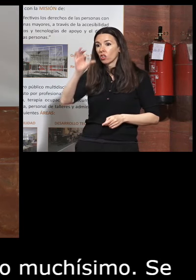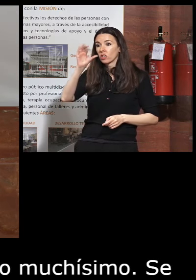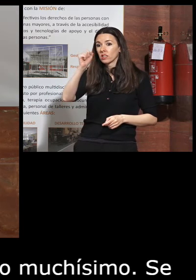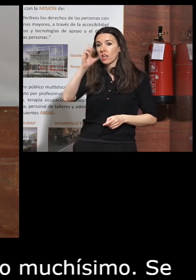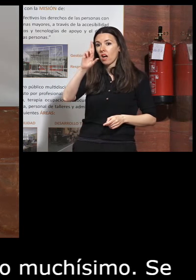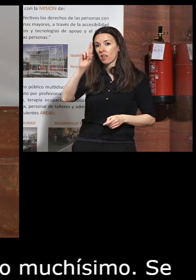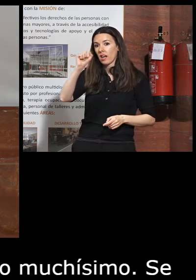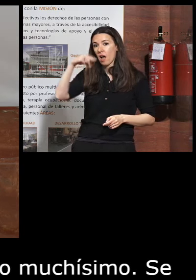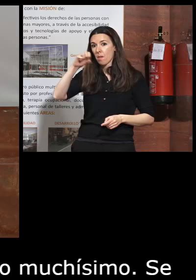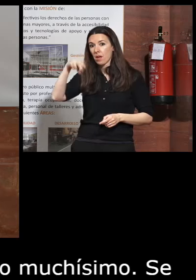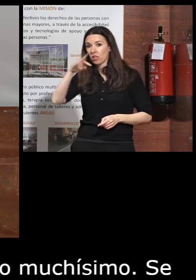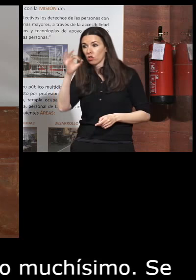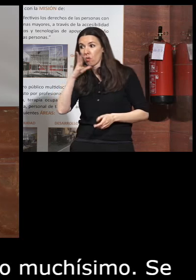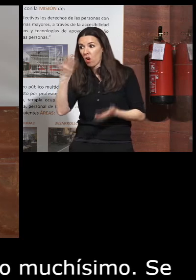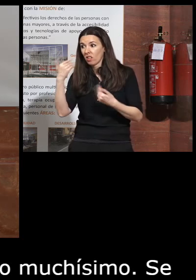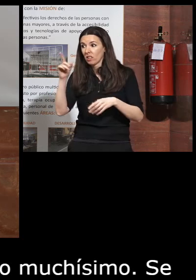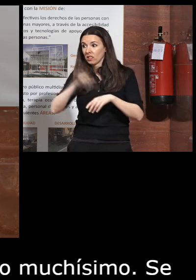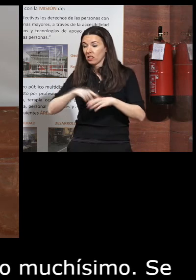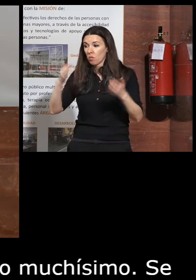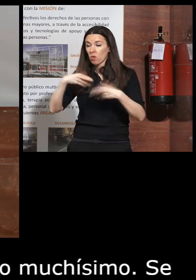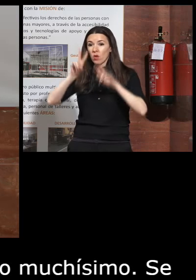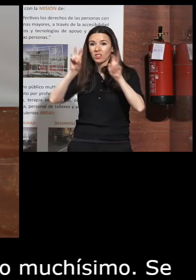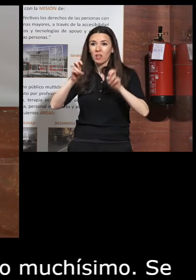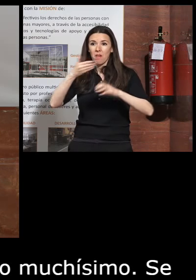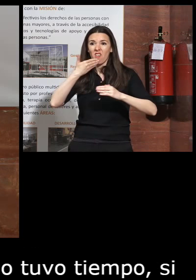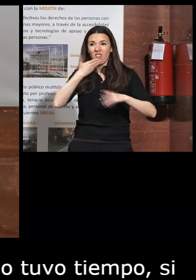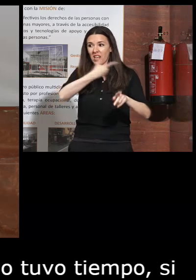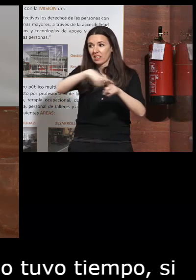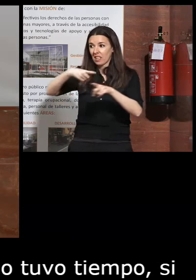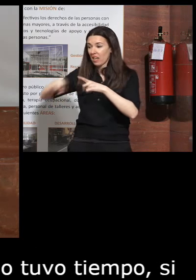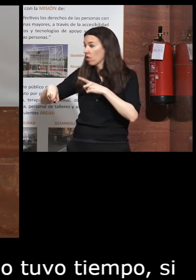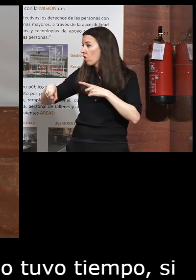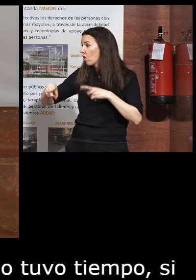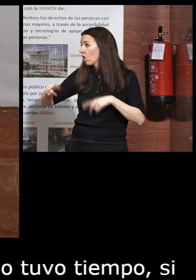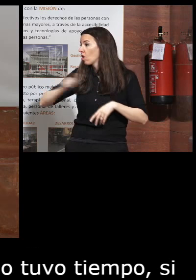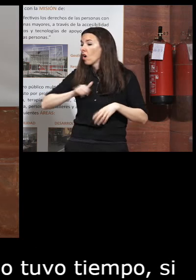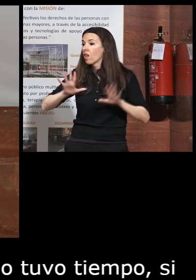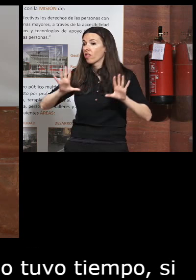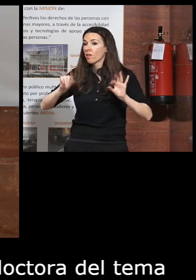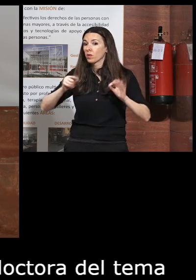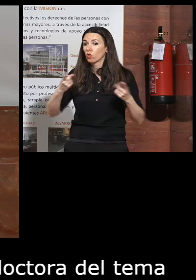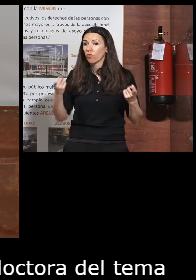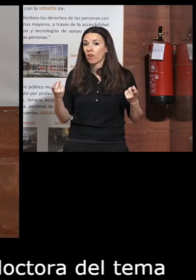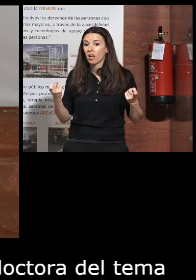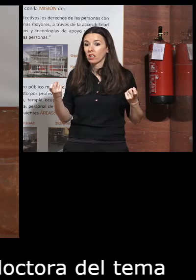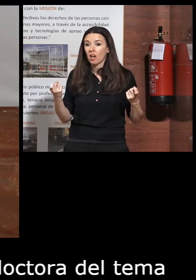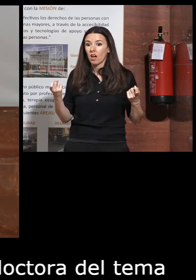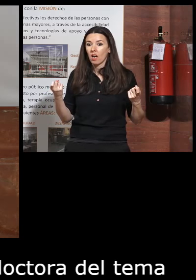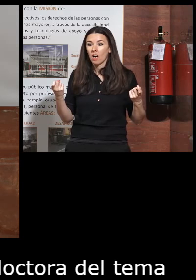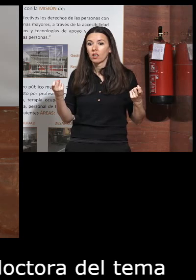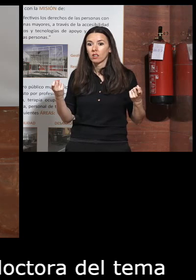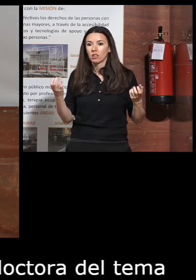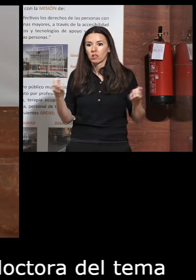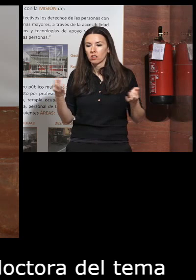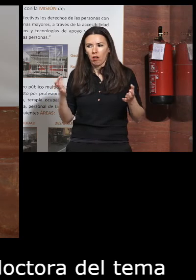la doctora del tema de lo transgeneracional pues nos quedan 10 minutillos o sea porque yo estoy seguro que también